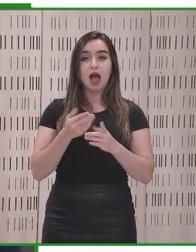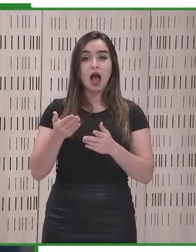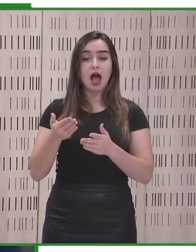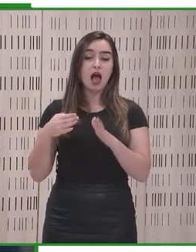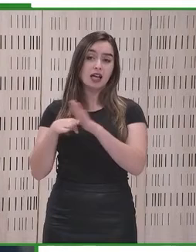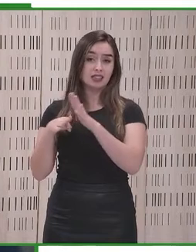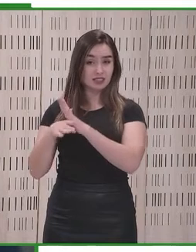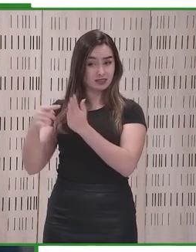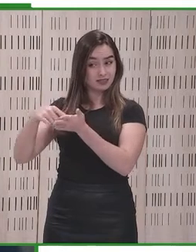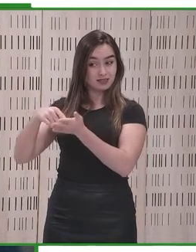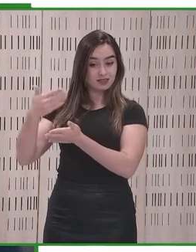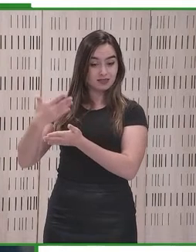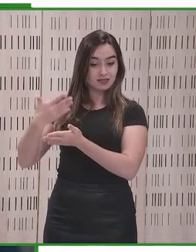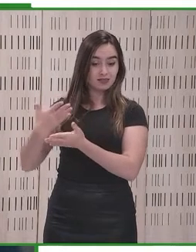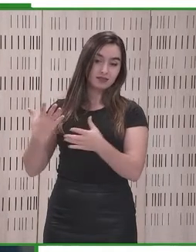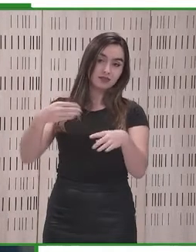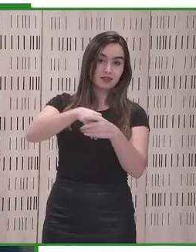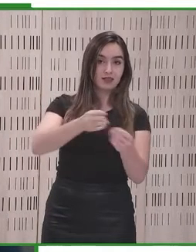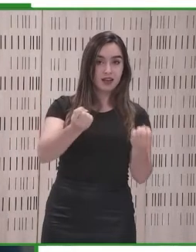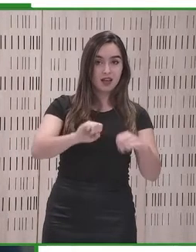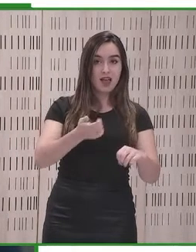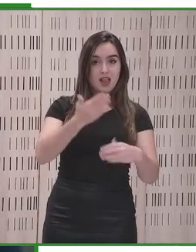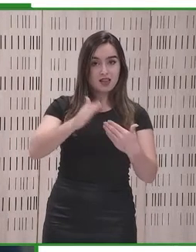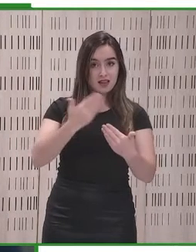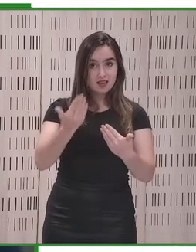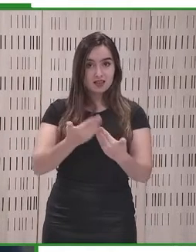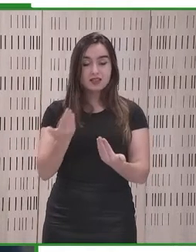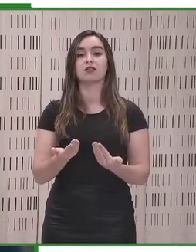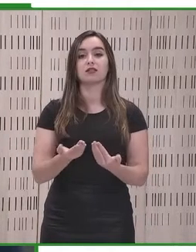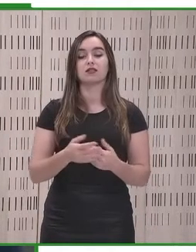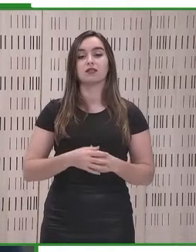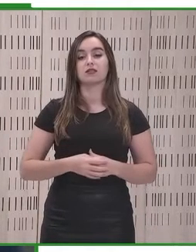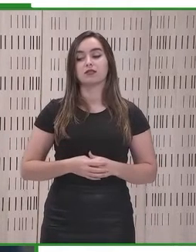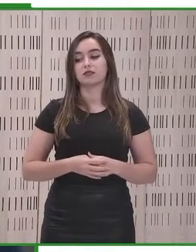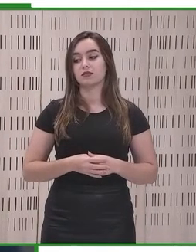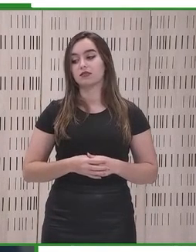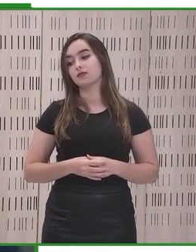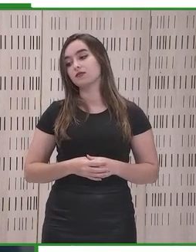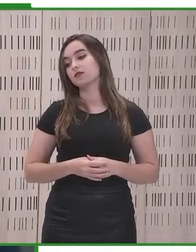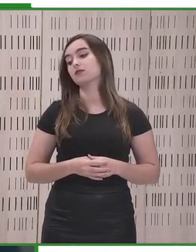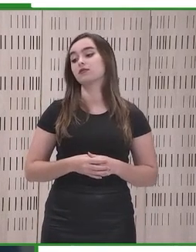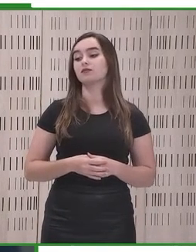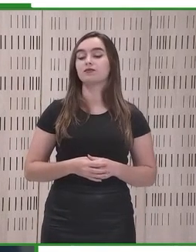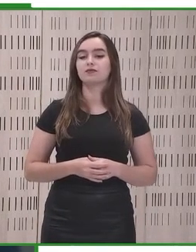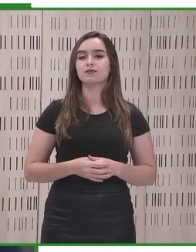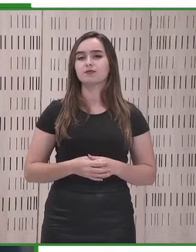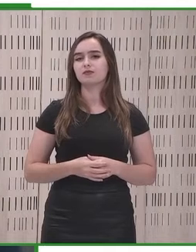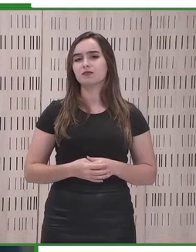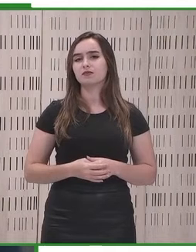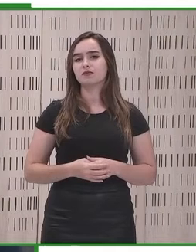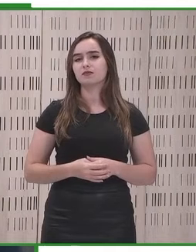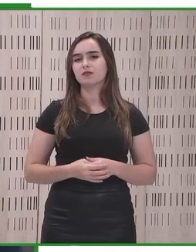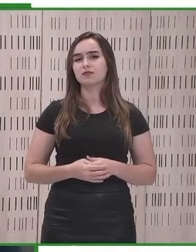Facilita la puesta en práctica de estos requisitos de accesibilidad.